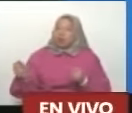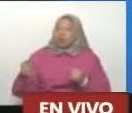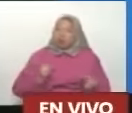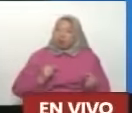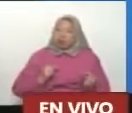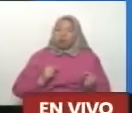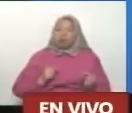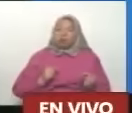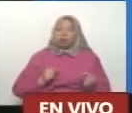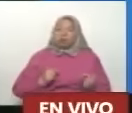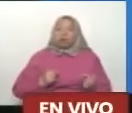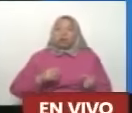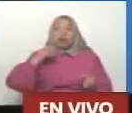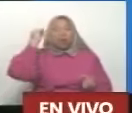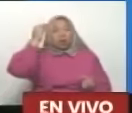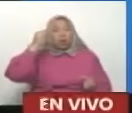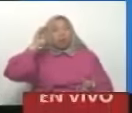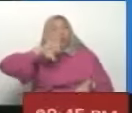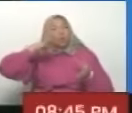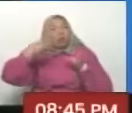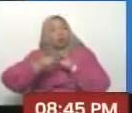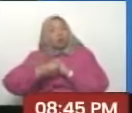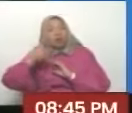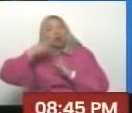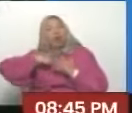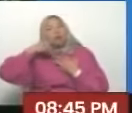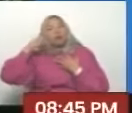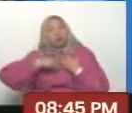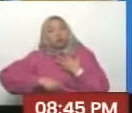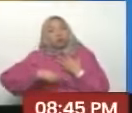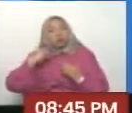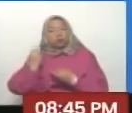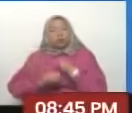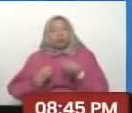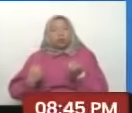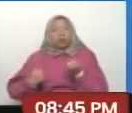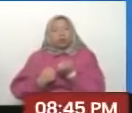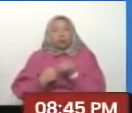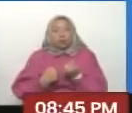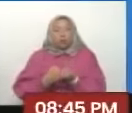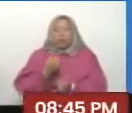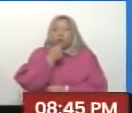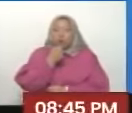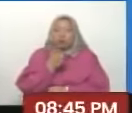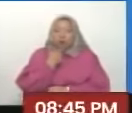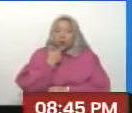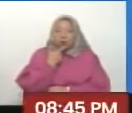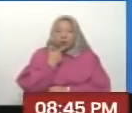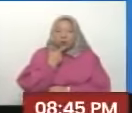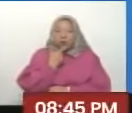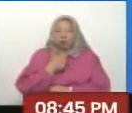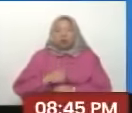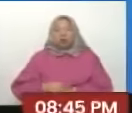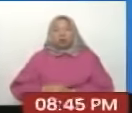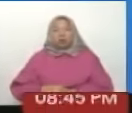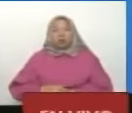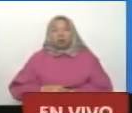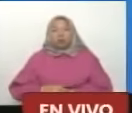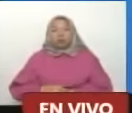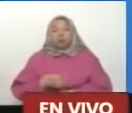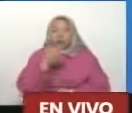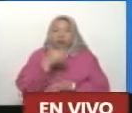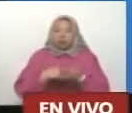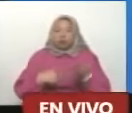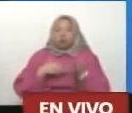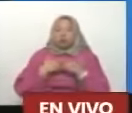debate, a la abstracción, a las propuestas y que hicieron aportes maravillosos, alimentaron el documento